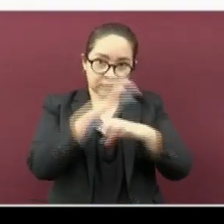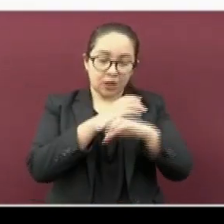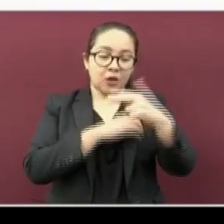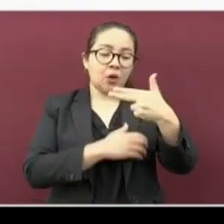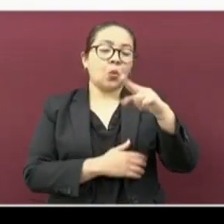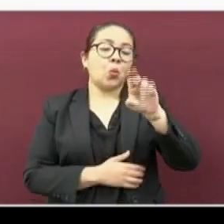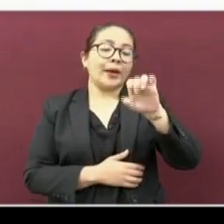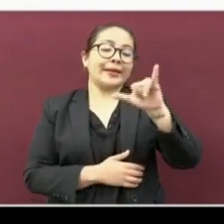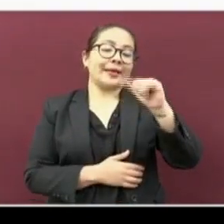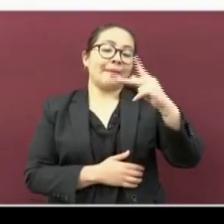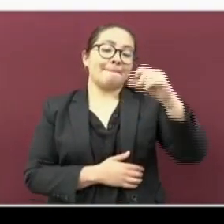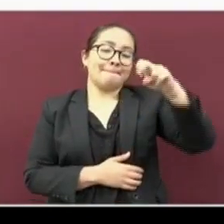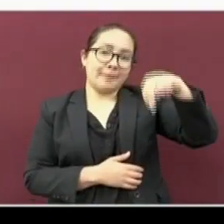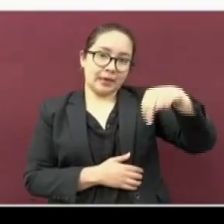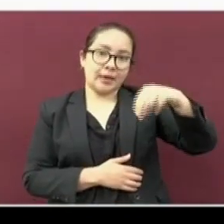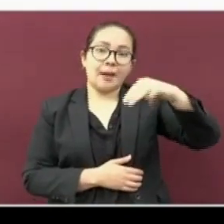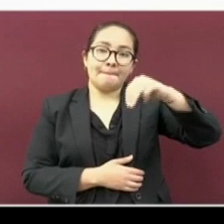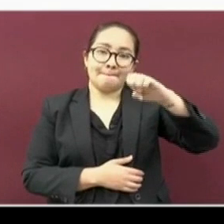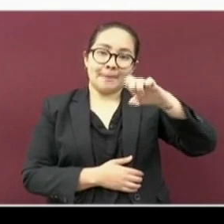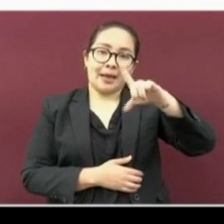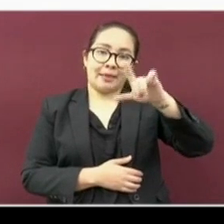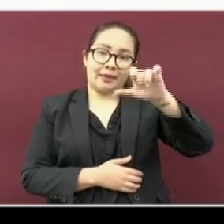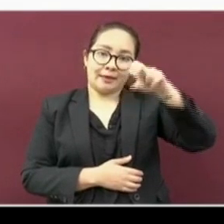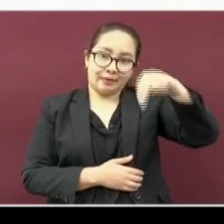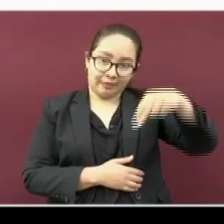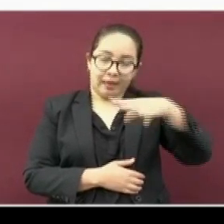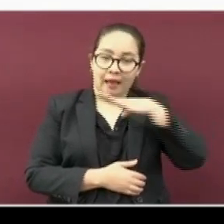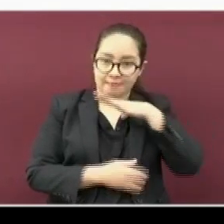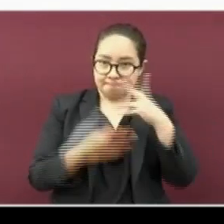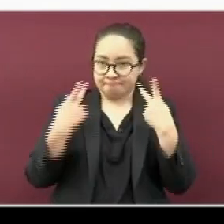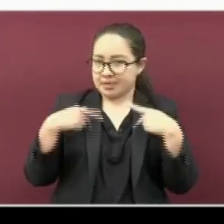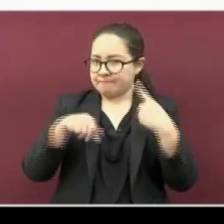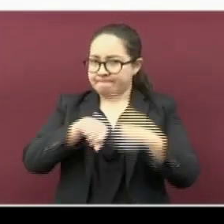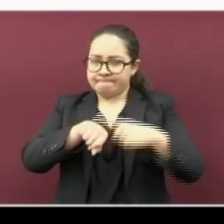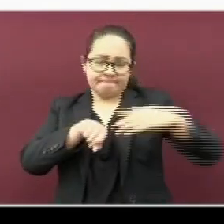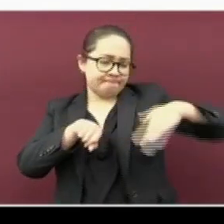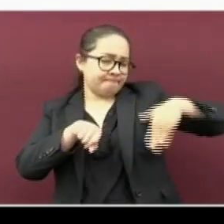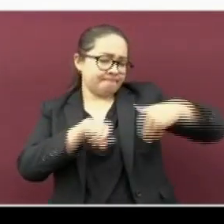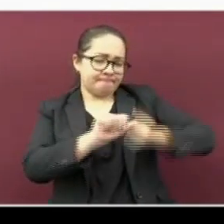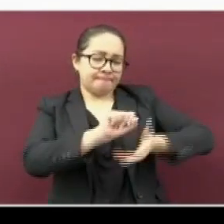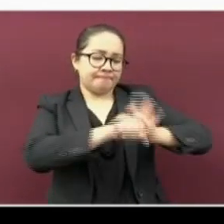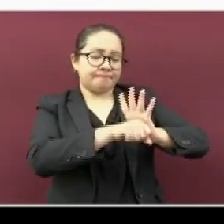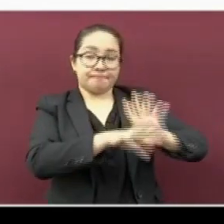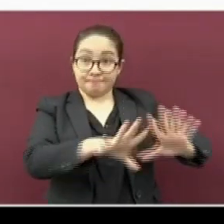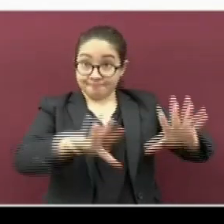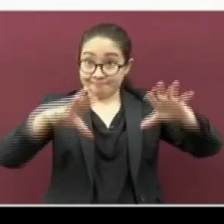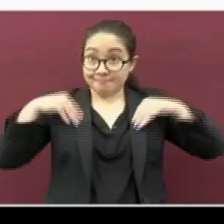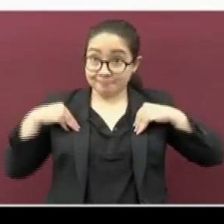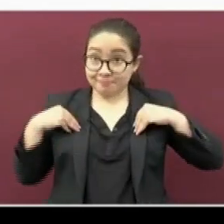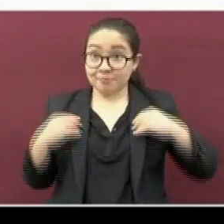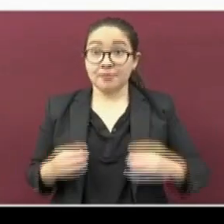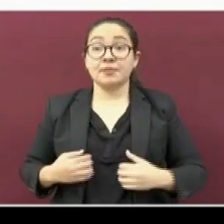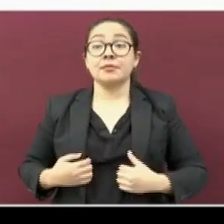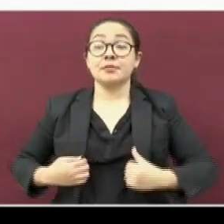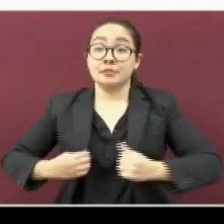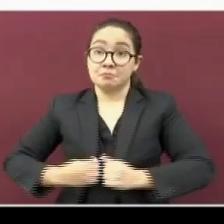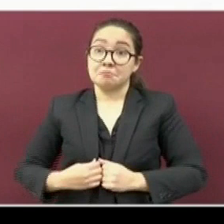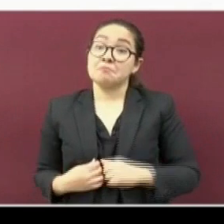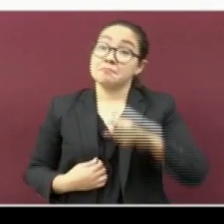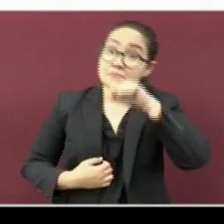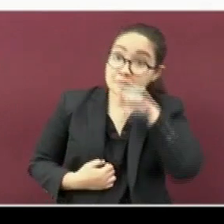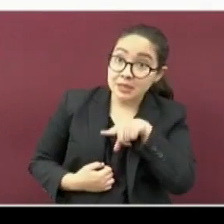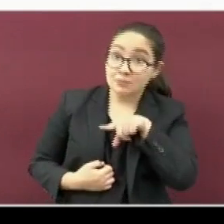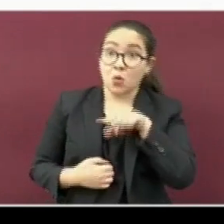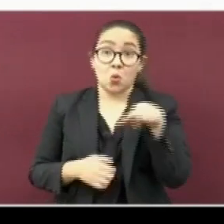Ocampo y Medellín presentan casos. Que recién desarrollaron la COVID-19. Así